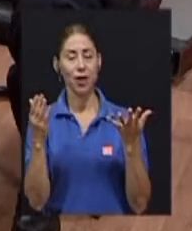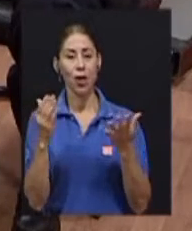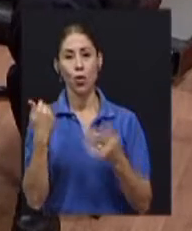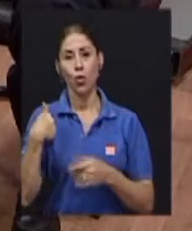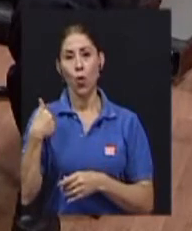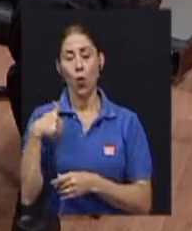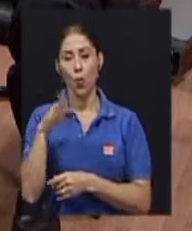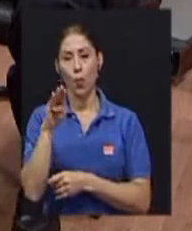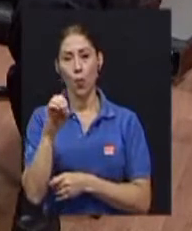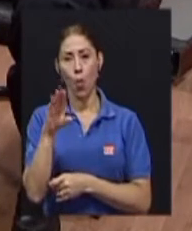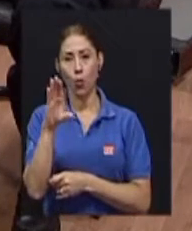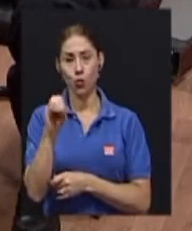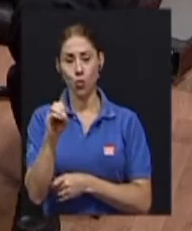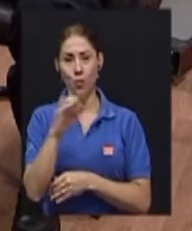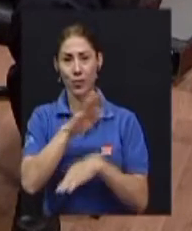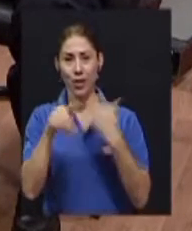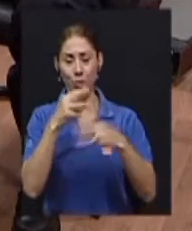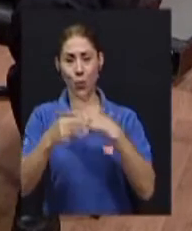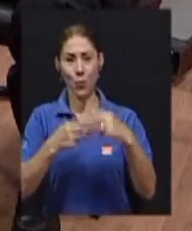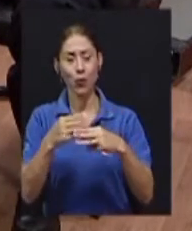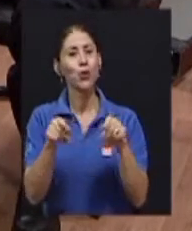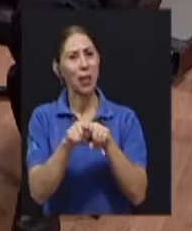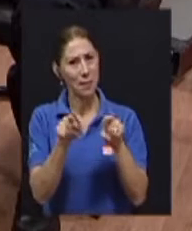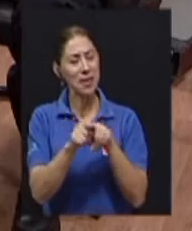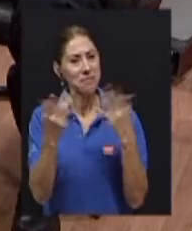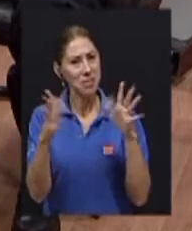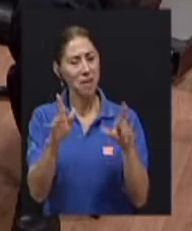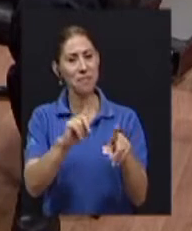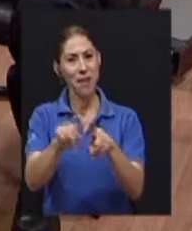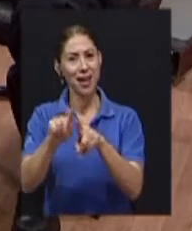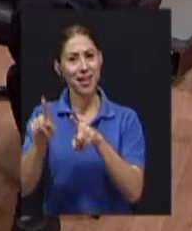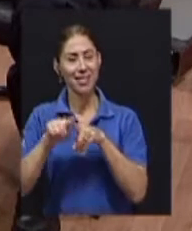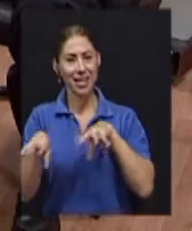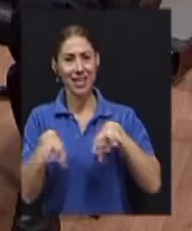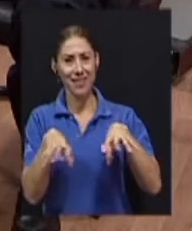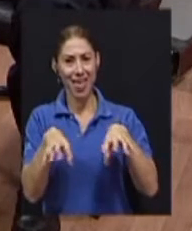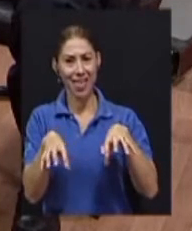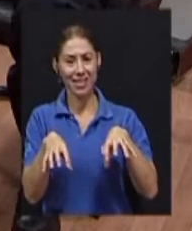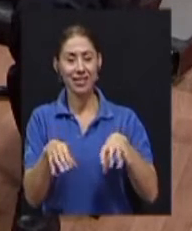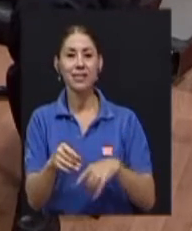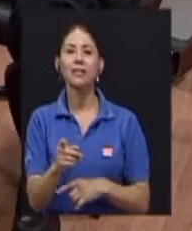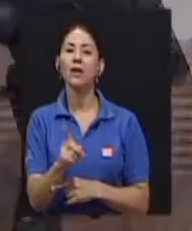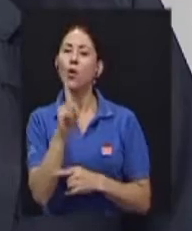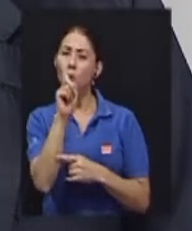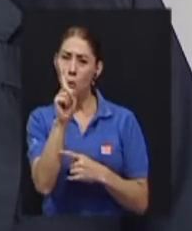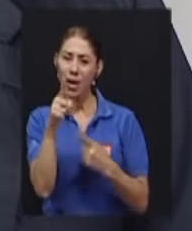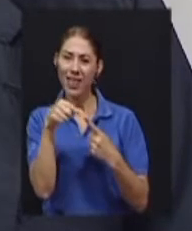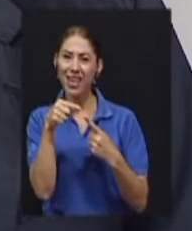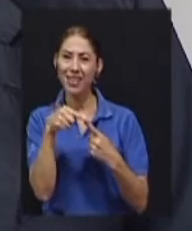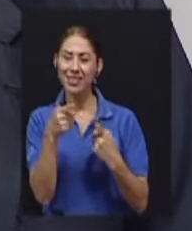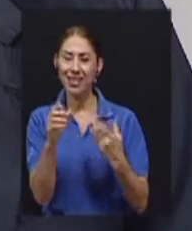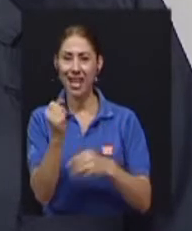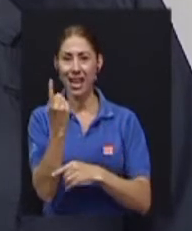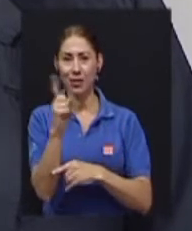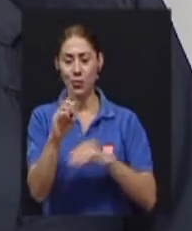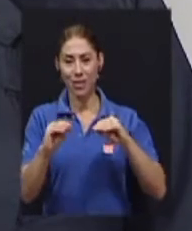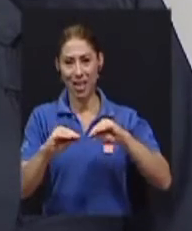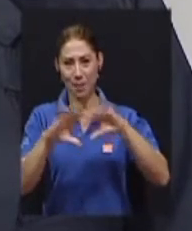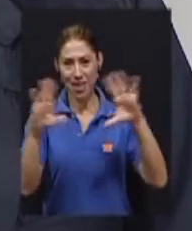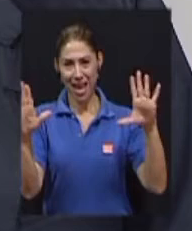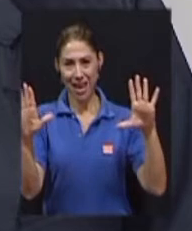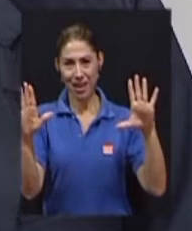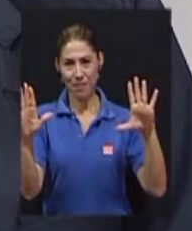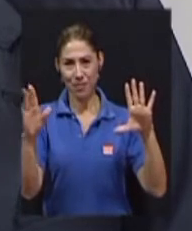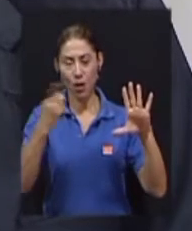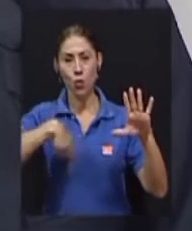todo el mundo. También tuvimos varias actividades. Una, la cual quiero hacer alusión, a las 11 de la mañana el superior